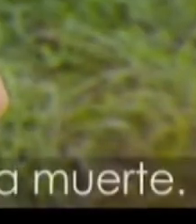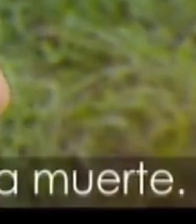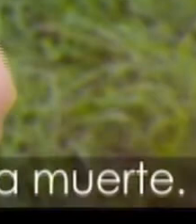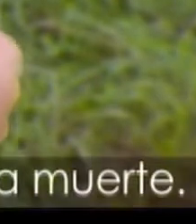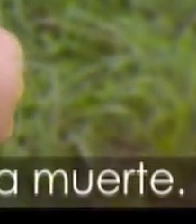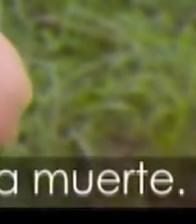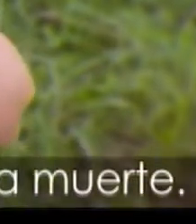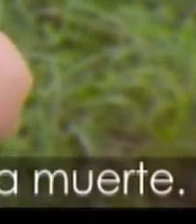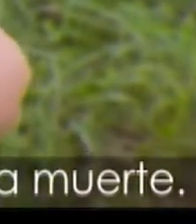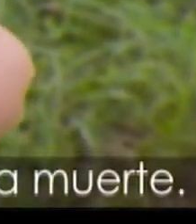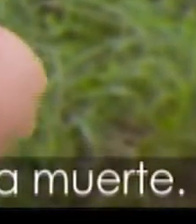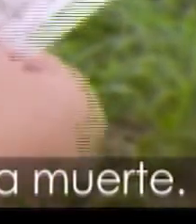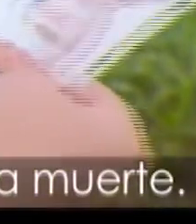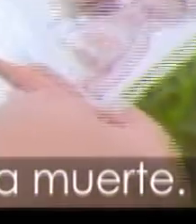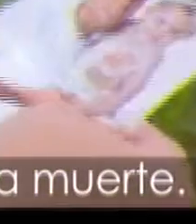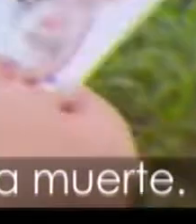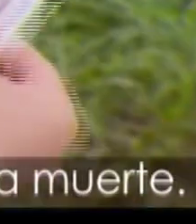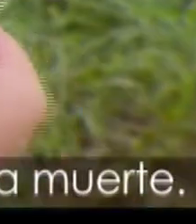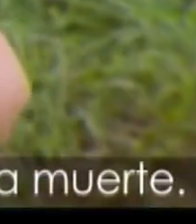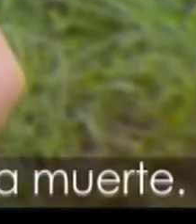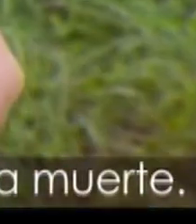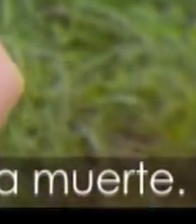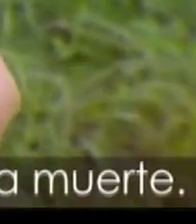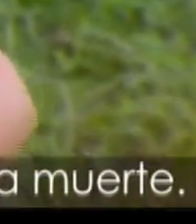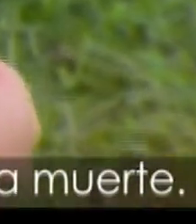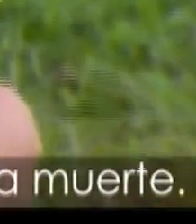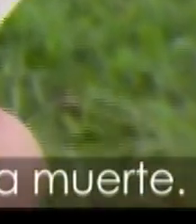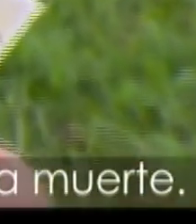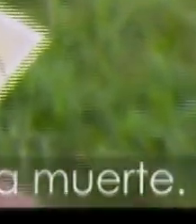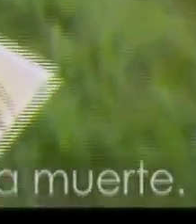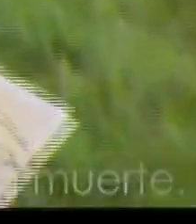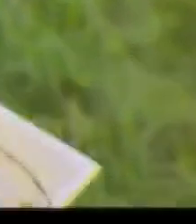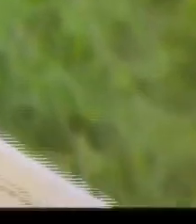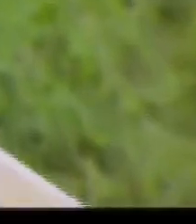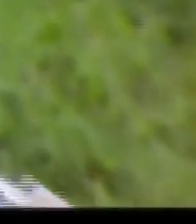Pensamos en nuestros sueños, pero nunca en la muerte.